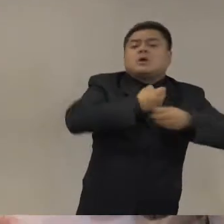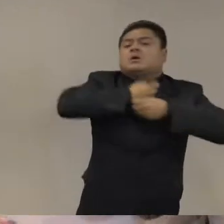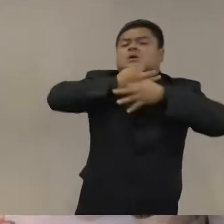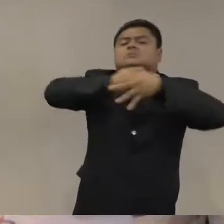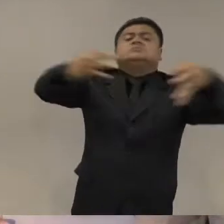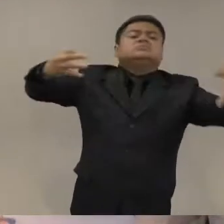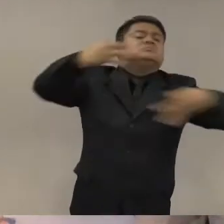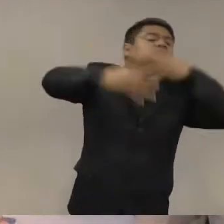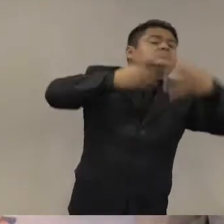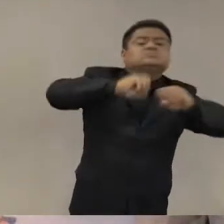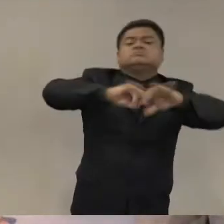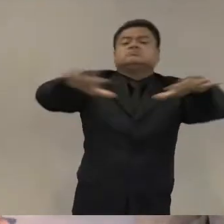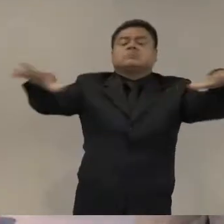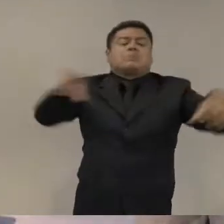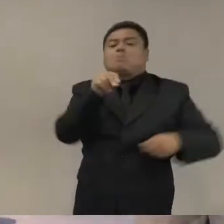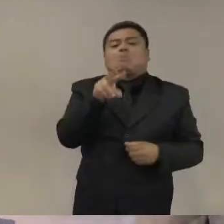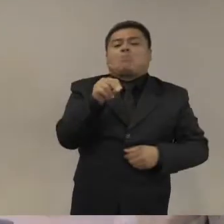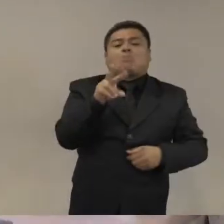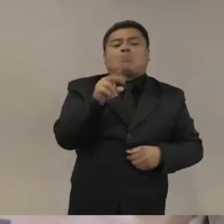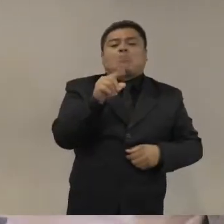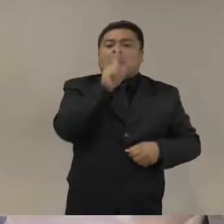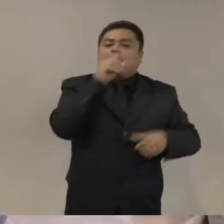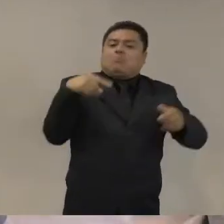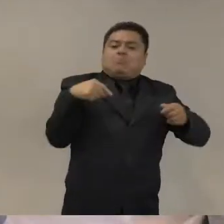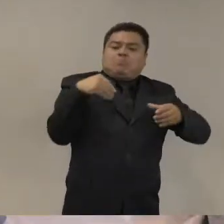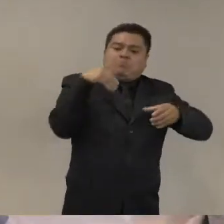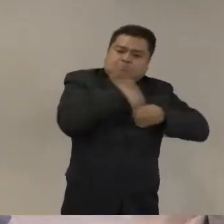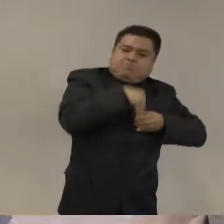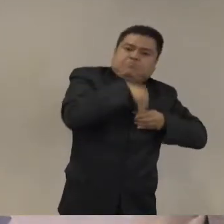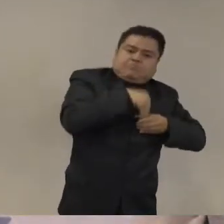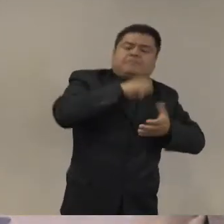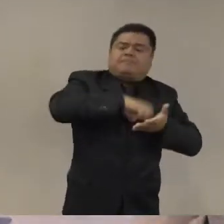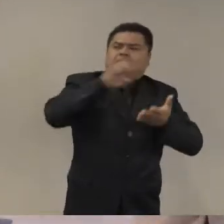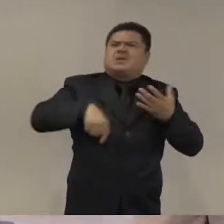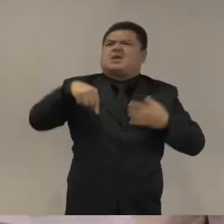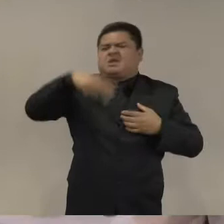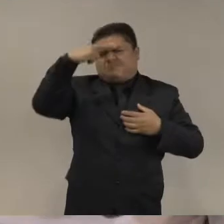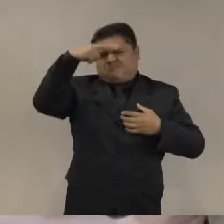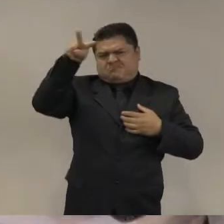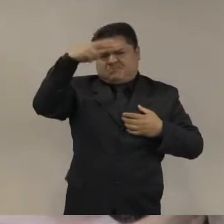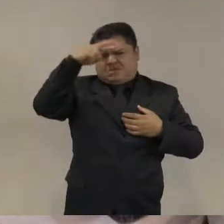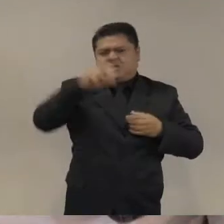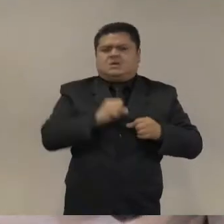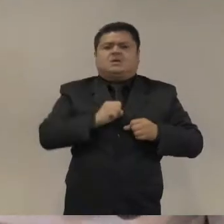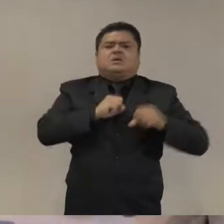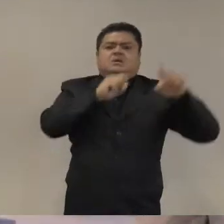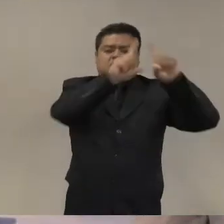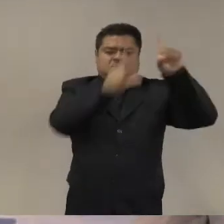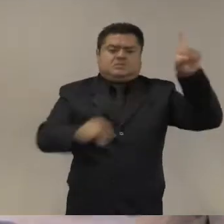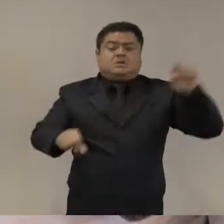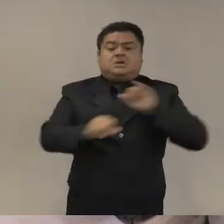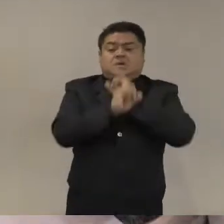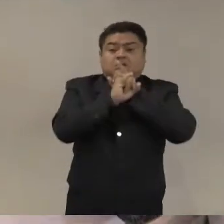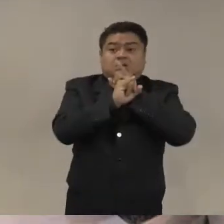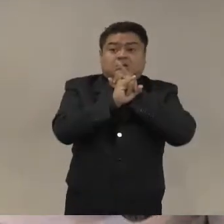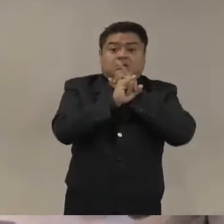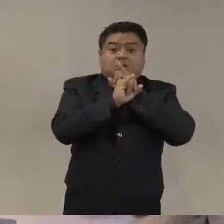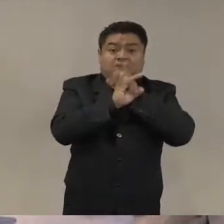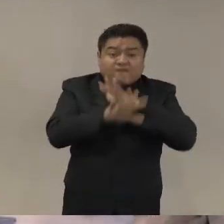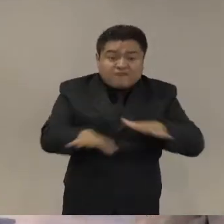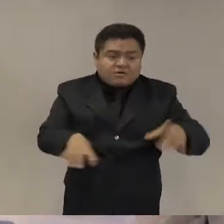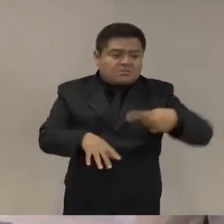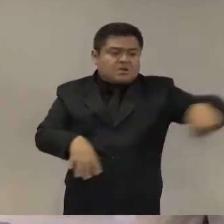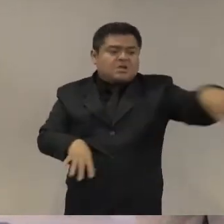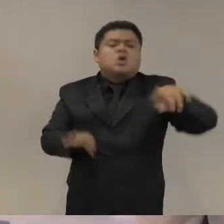hasta bueno en México tenemos un ejemplo muy claro hasta informes de uso de la fuerza que es prácticamente imposible obtener esa